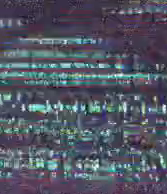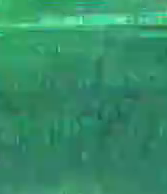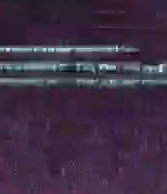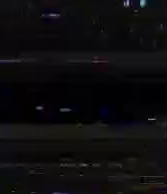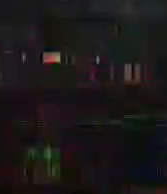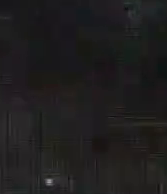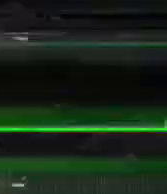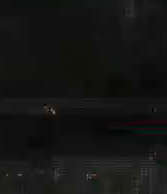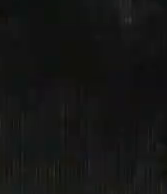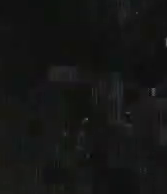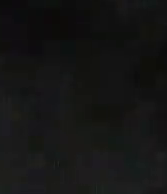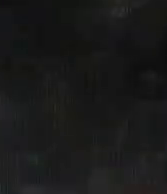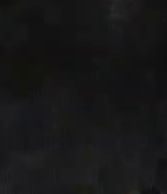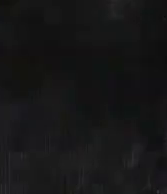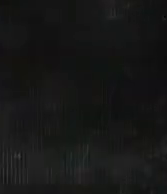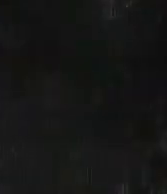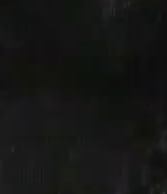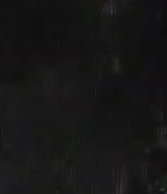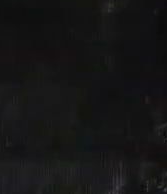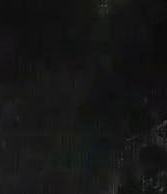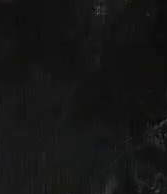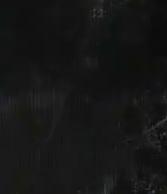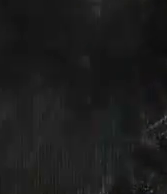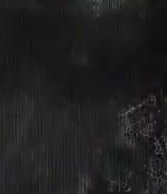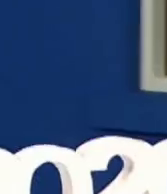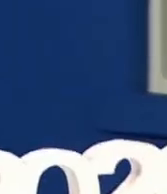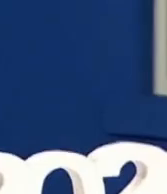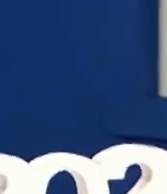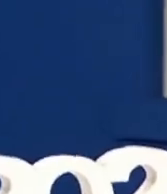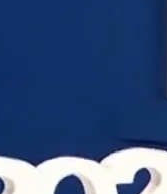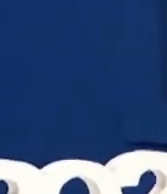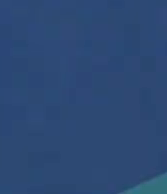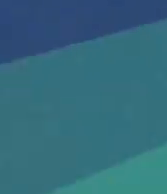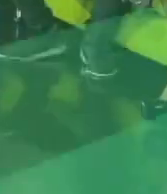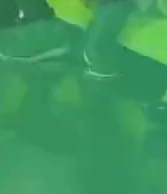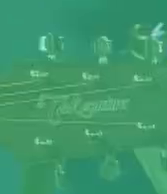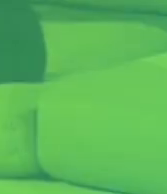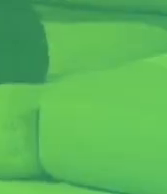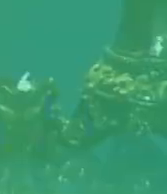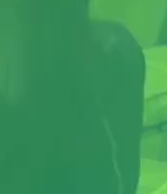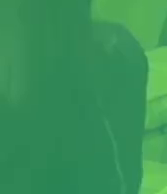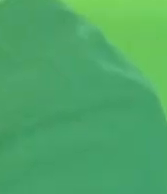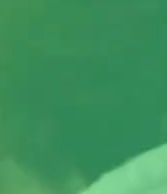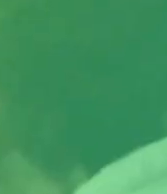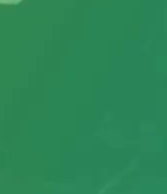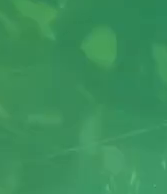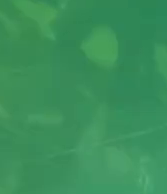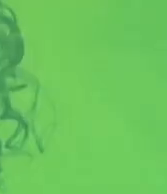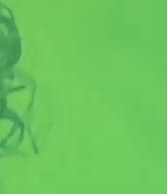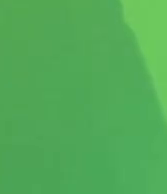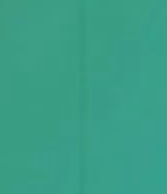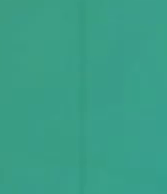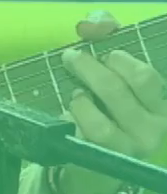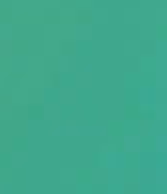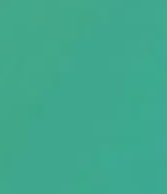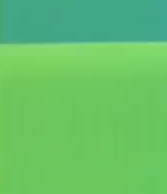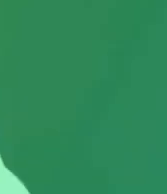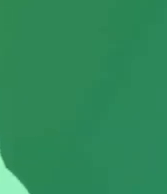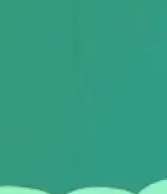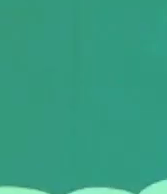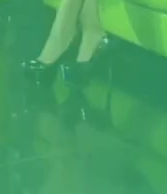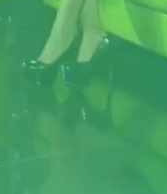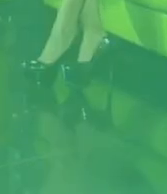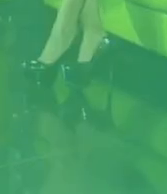Alerta Nuevo León al límite Nos reunimos entre amigos Para generar una pausa